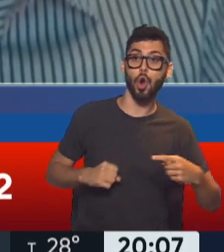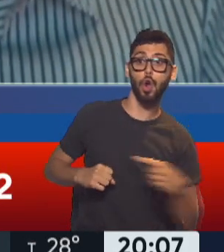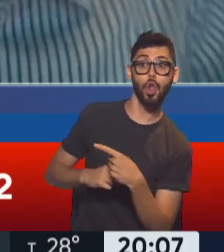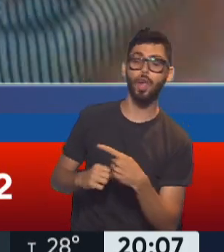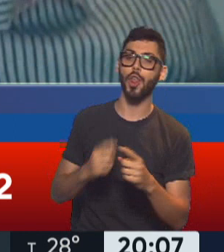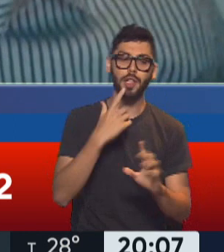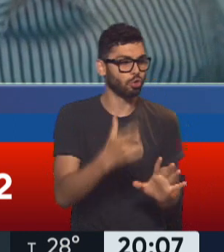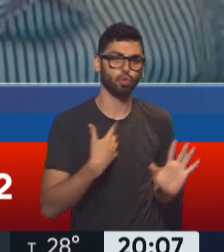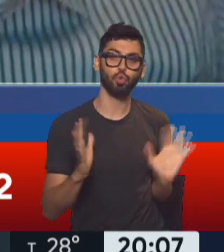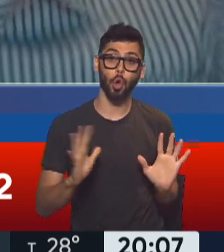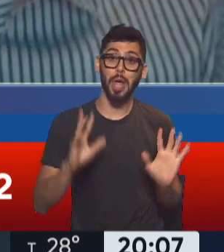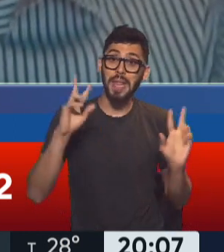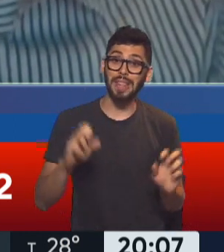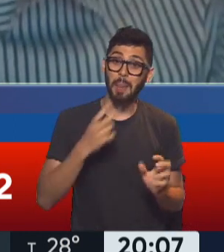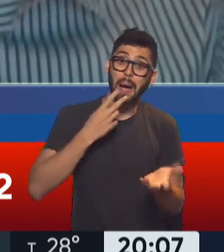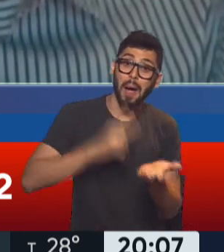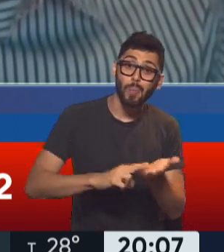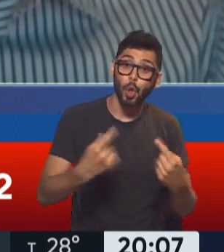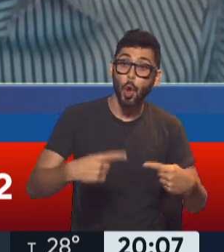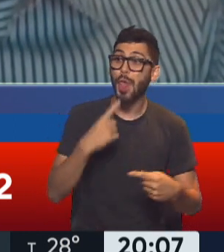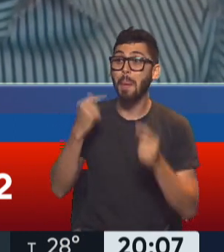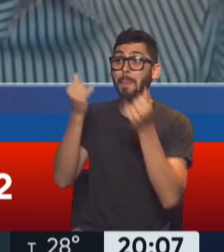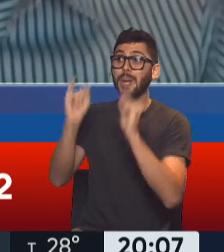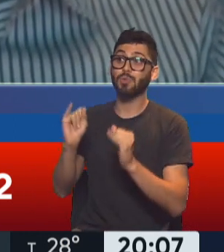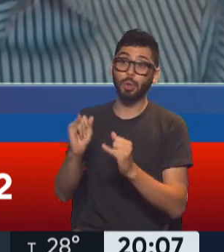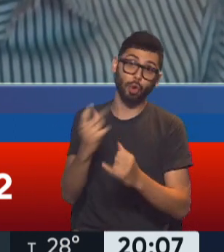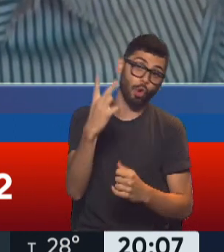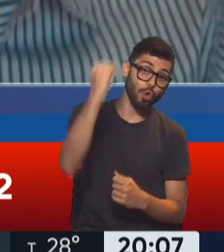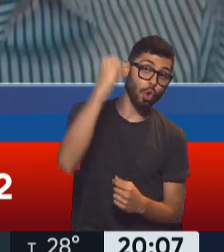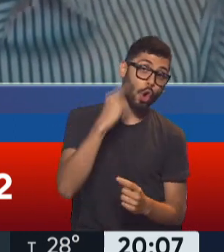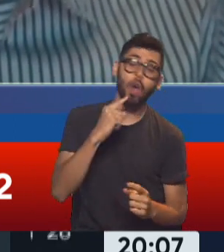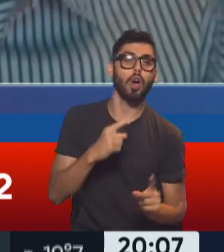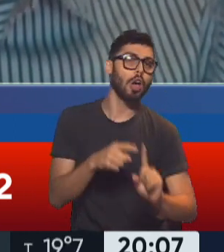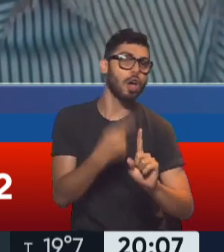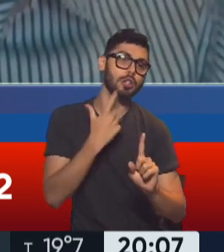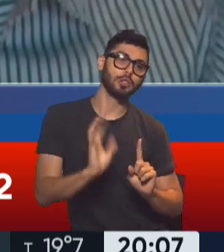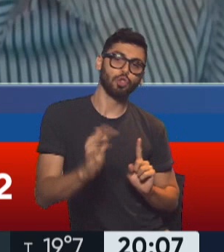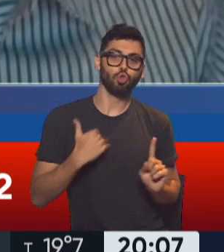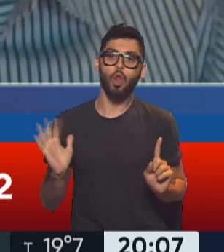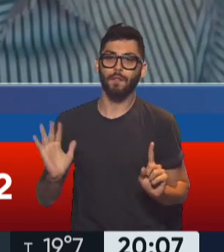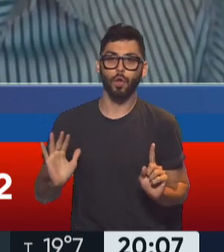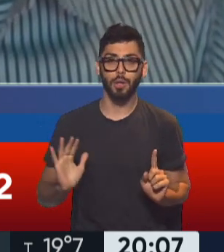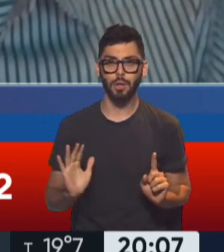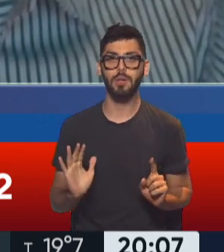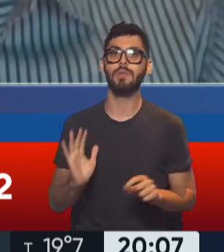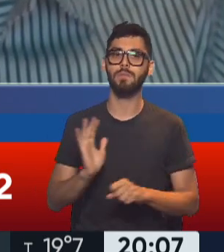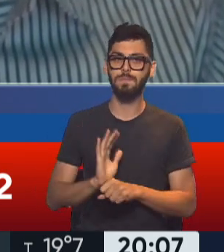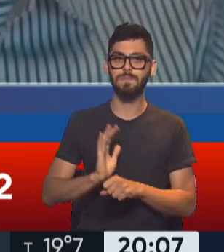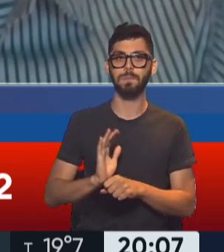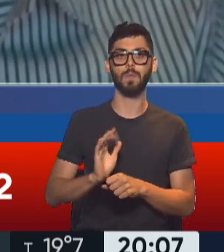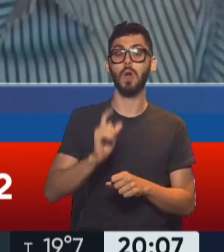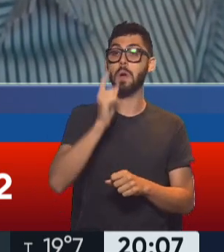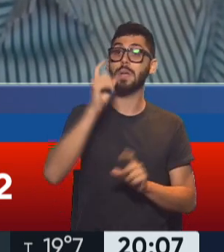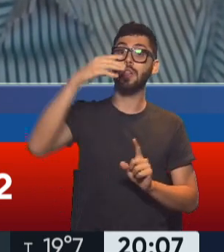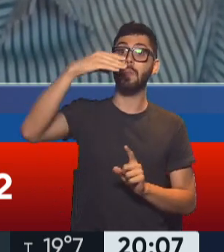personales no, sobre lo anterior, sobre el dejar de oficialismo sin presupuesto. Sí, hablábamos de agentes libres en las cámaras. Bueno, quizás Morales sea